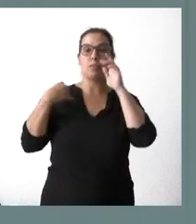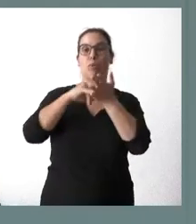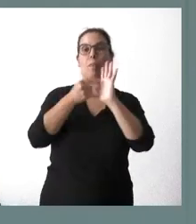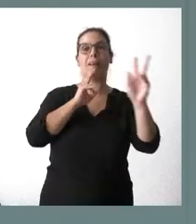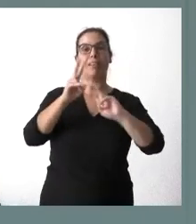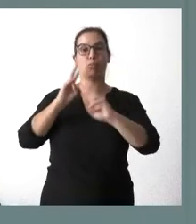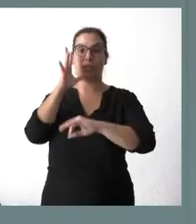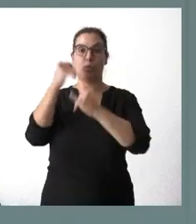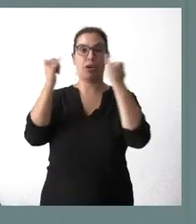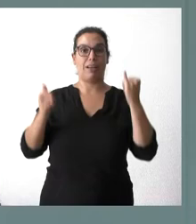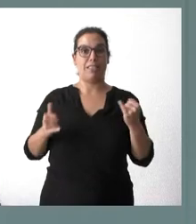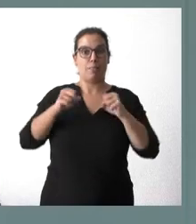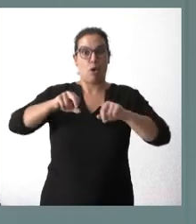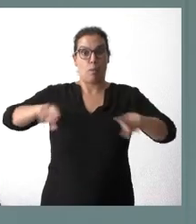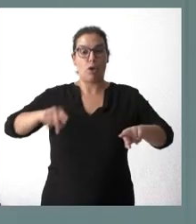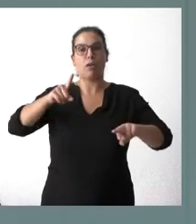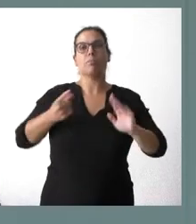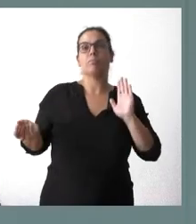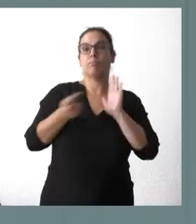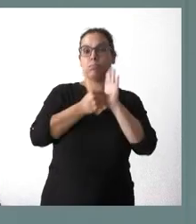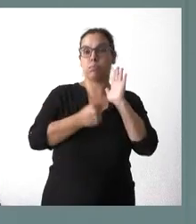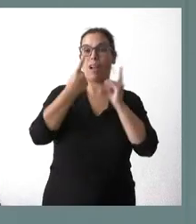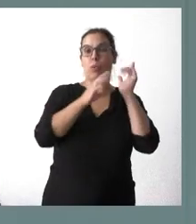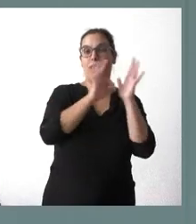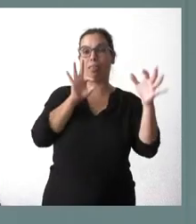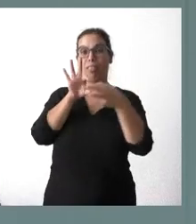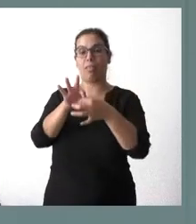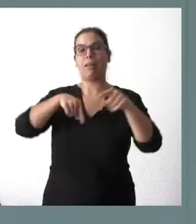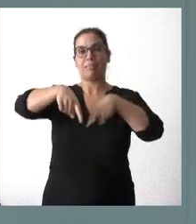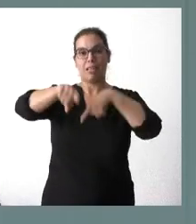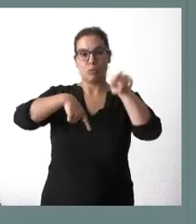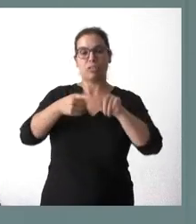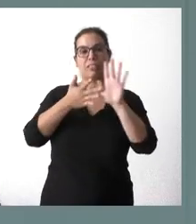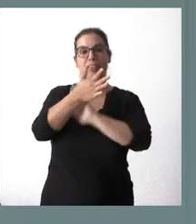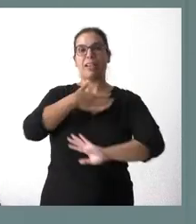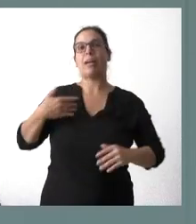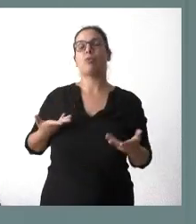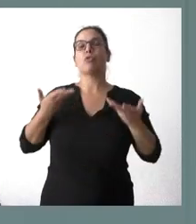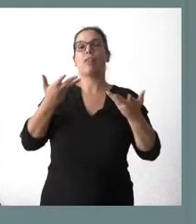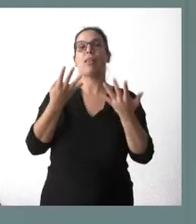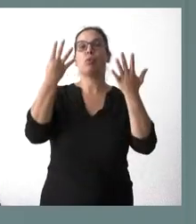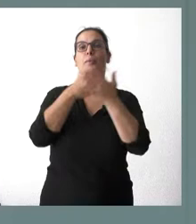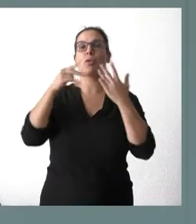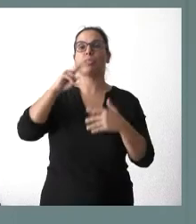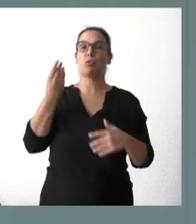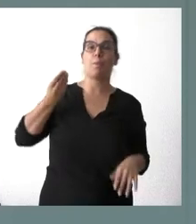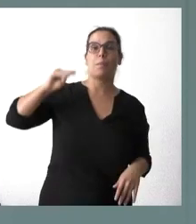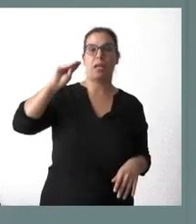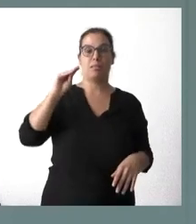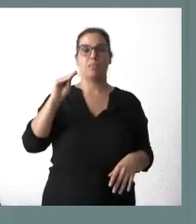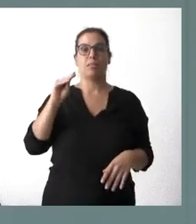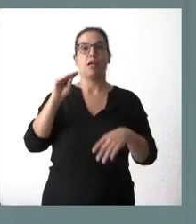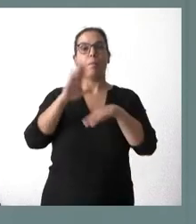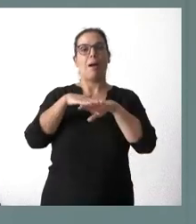agravamiento de la crisis, incluíamos algunas vinculadas a todo el transporte. Hablábamos de dotar de 9 millones de euros adicionales para